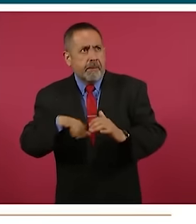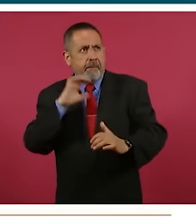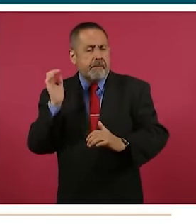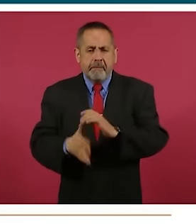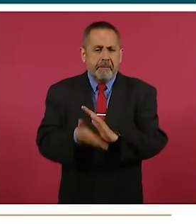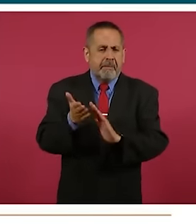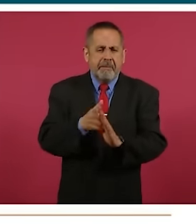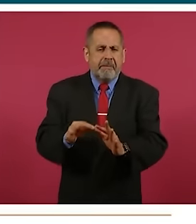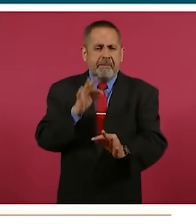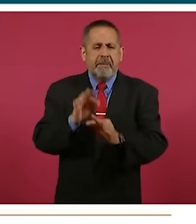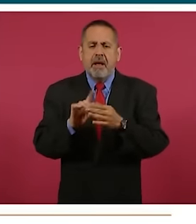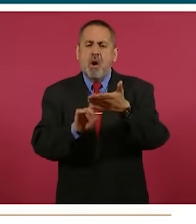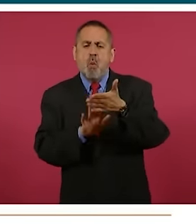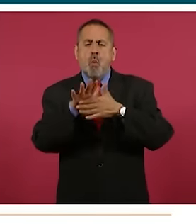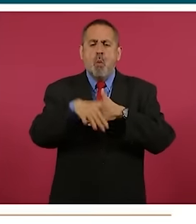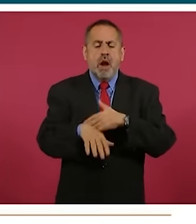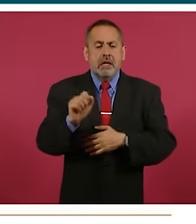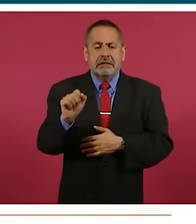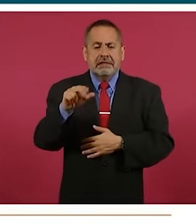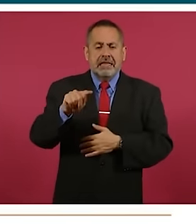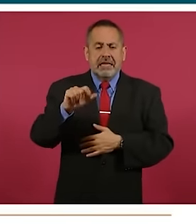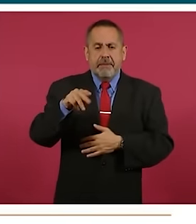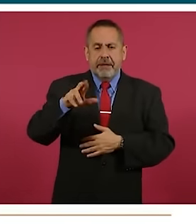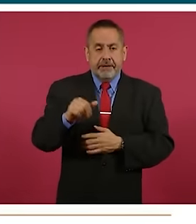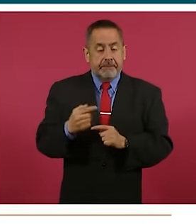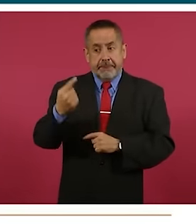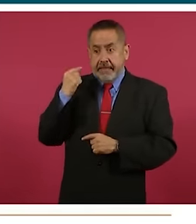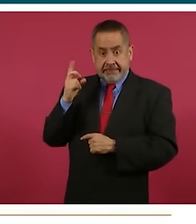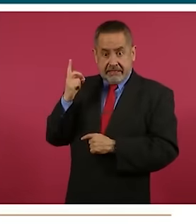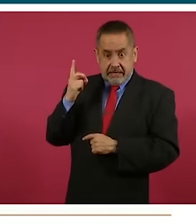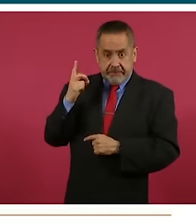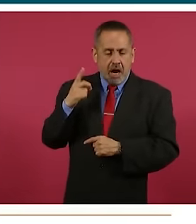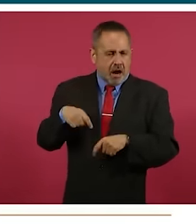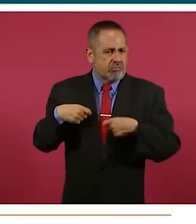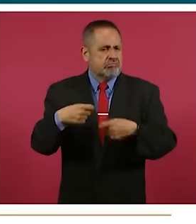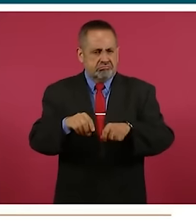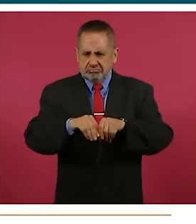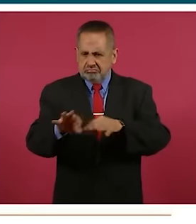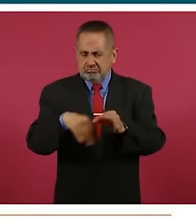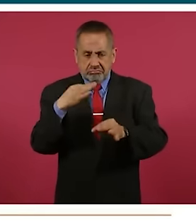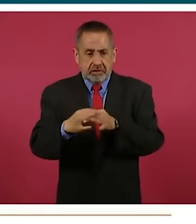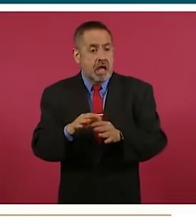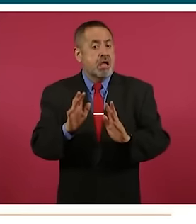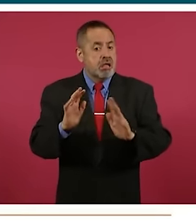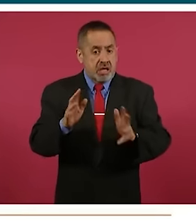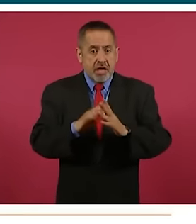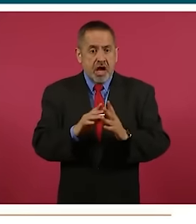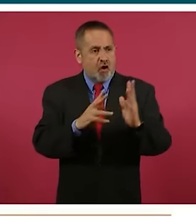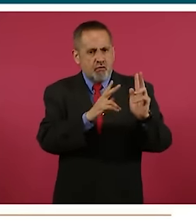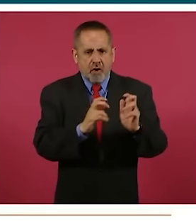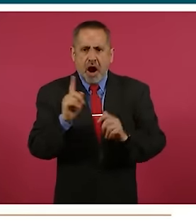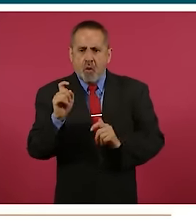la presa Santa María. El presidente la entregó en diciembre pasado y ya se encuentra captando agua